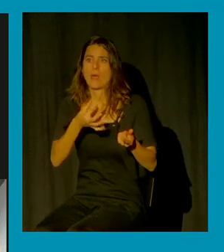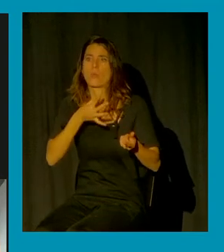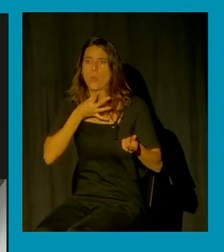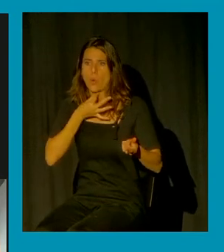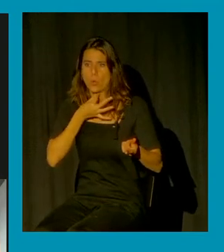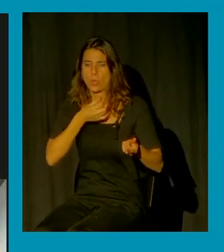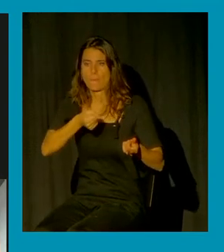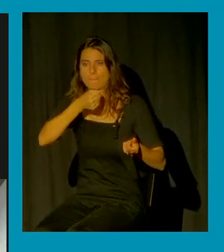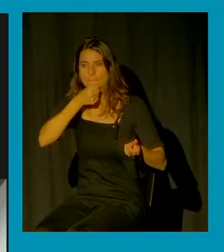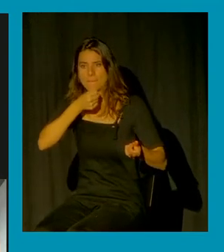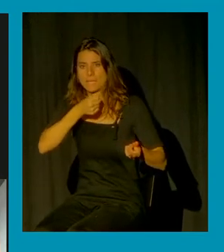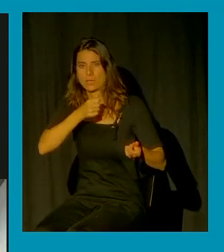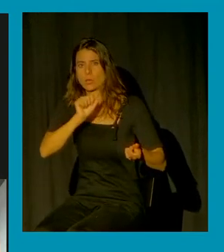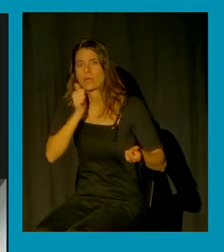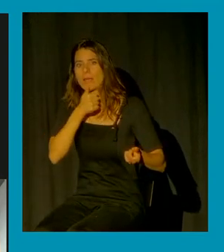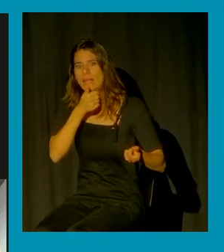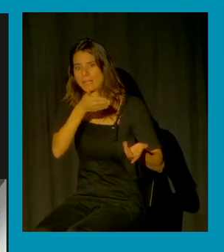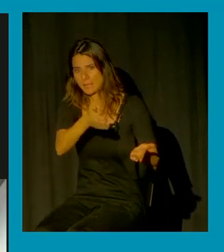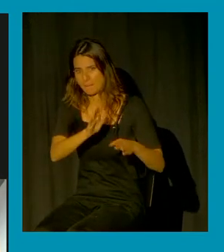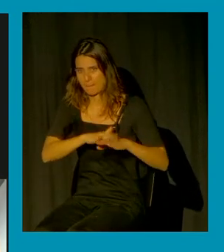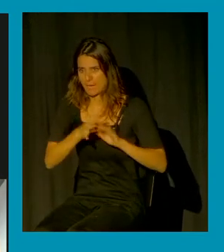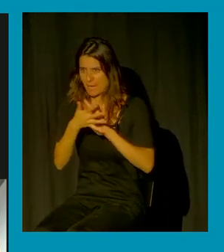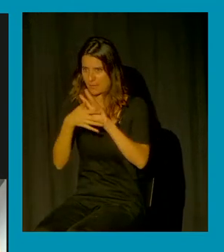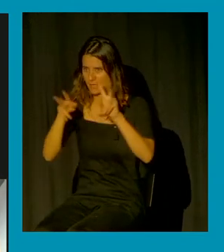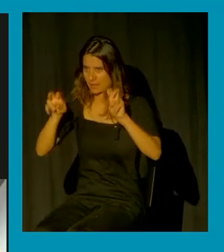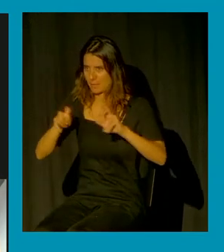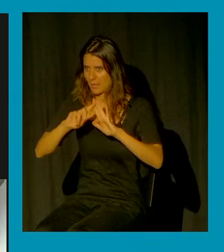orgánica de garantía integral de la libertad sexual ¿no?